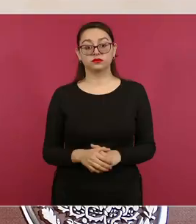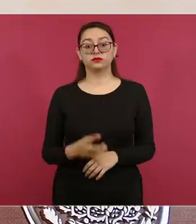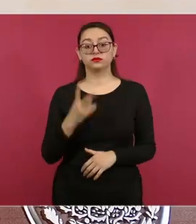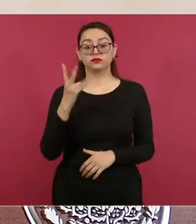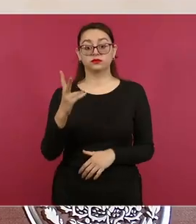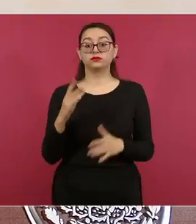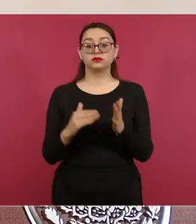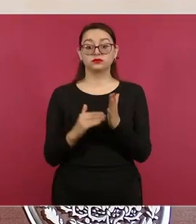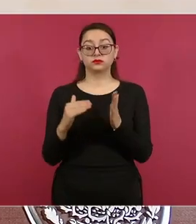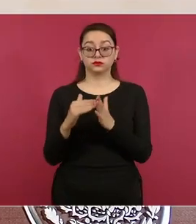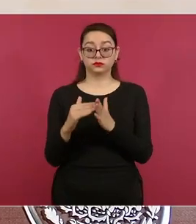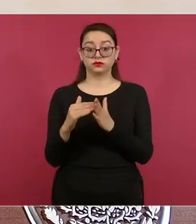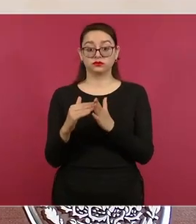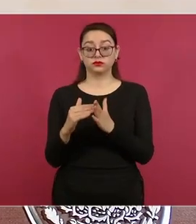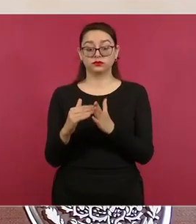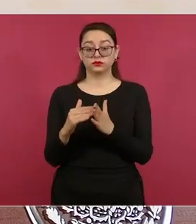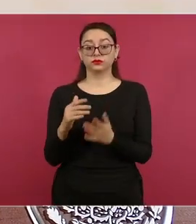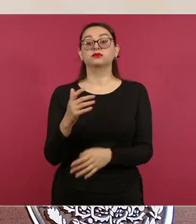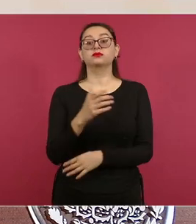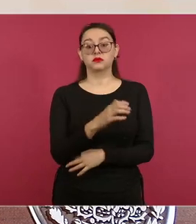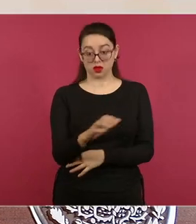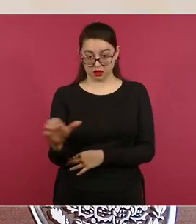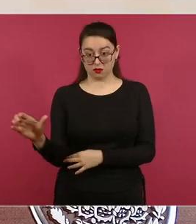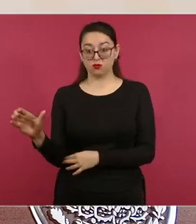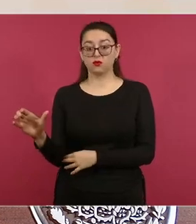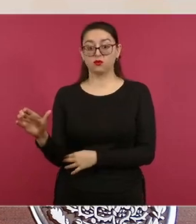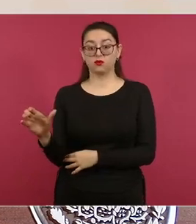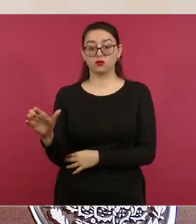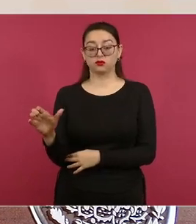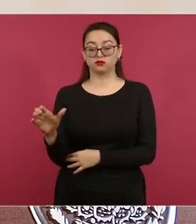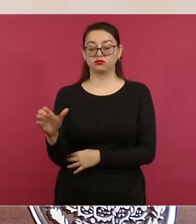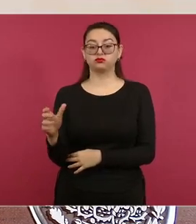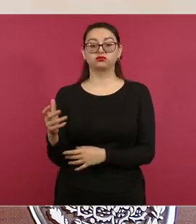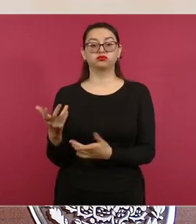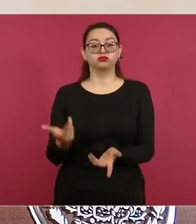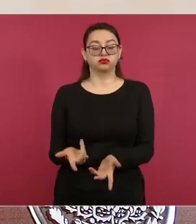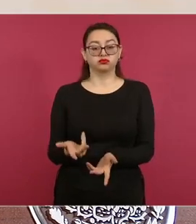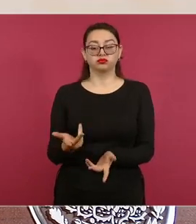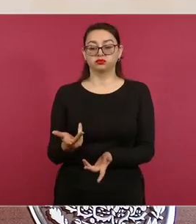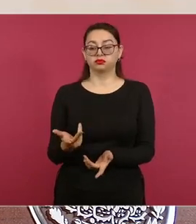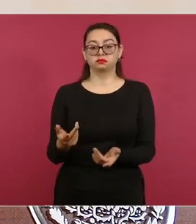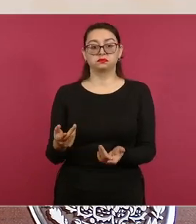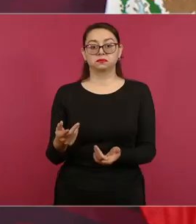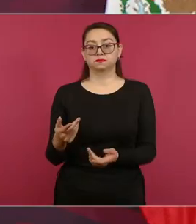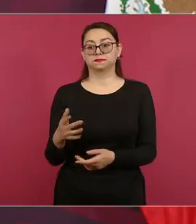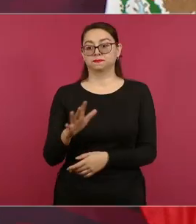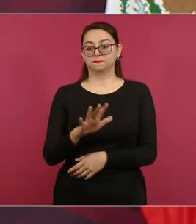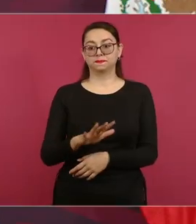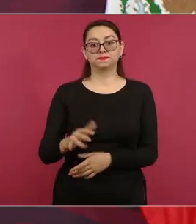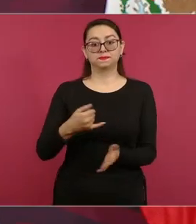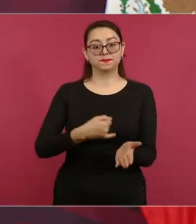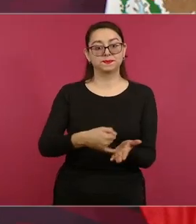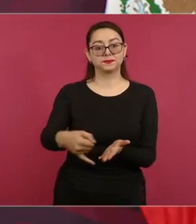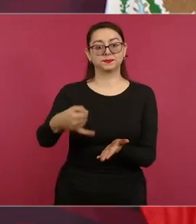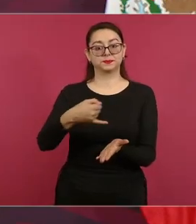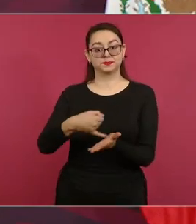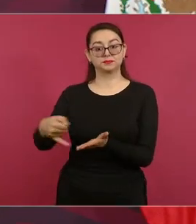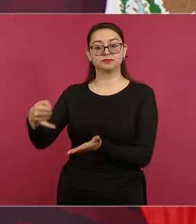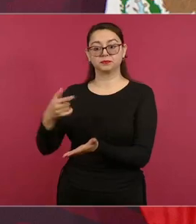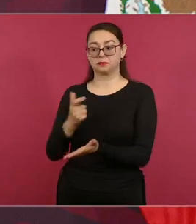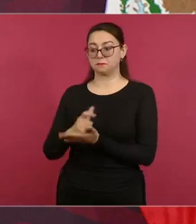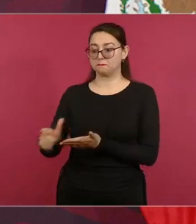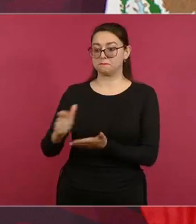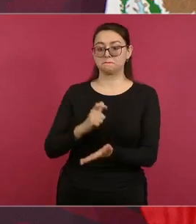millones de campesinos, ejidatarios, comuneros, pequeños propietarios que